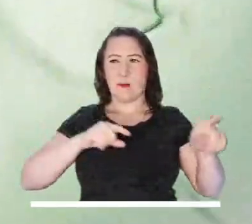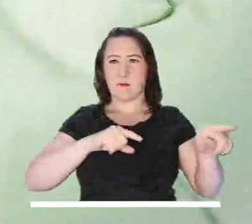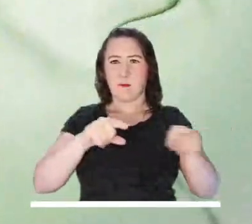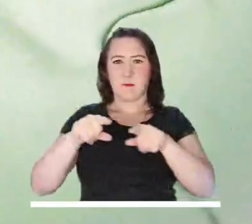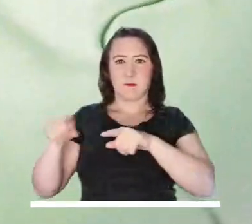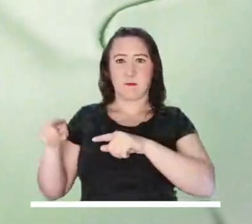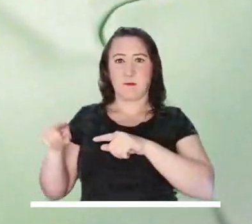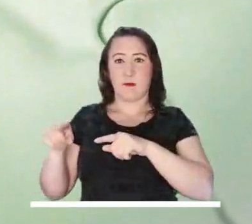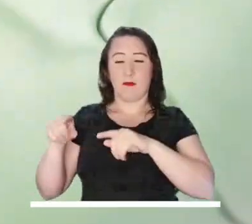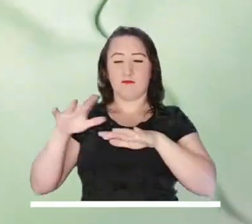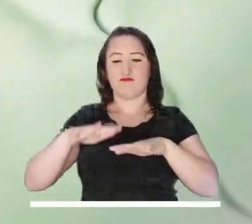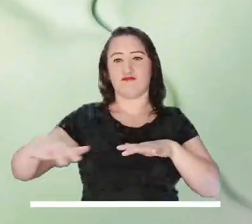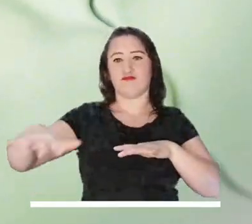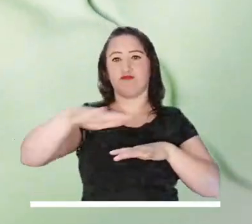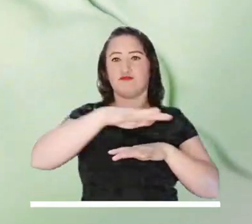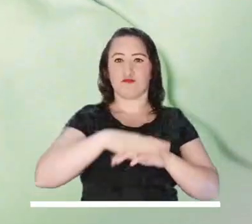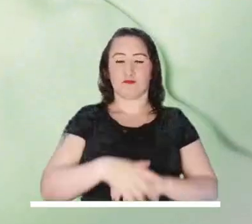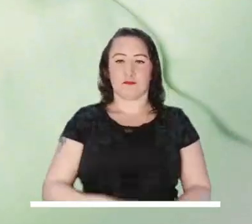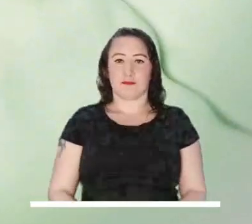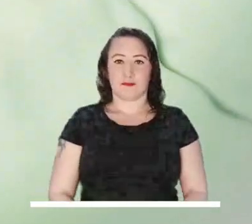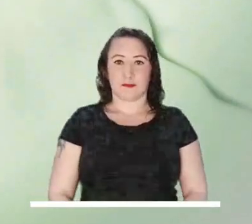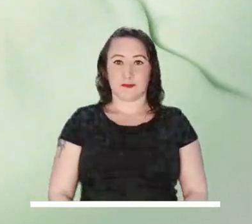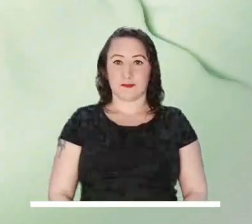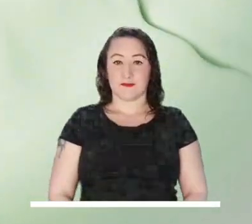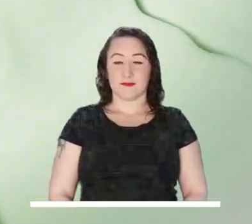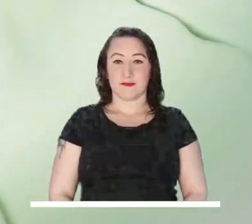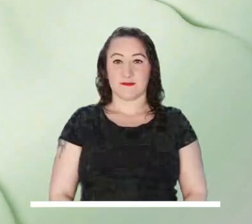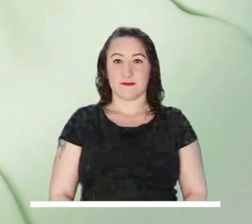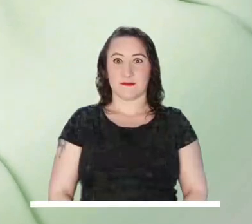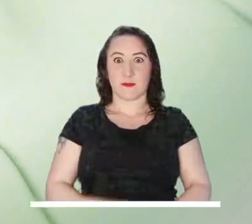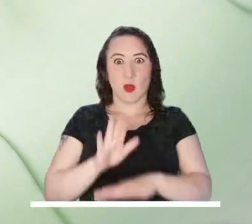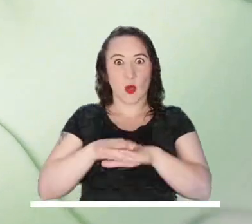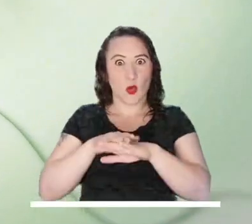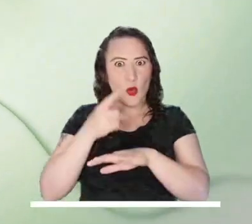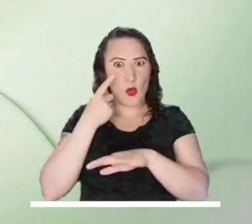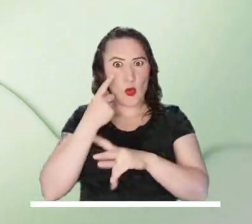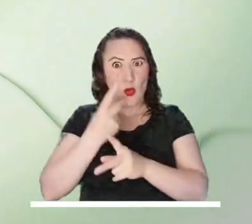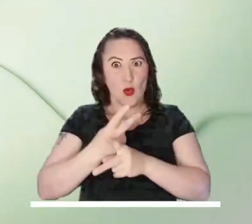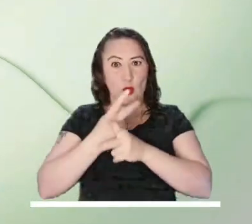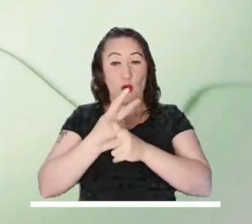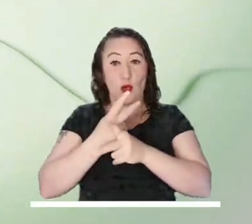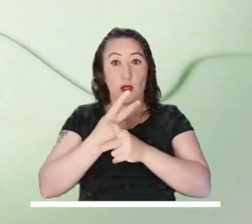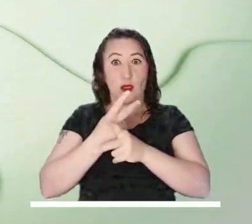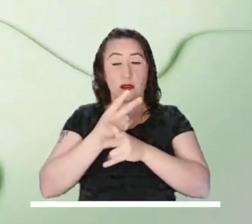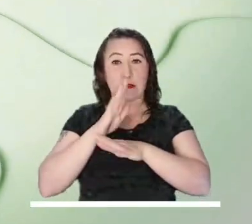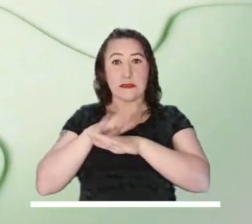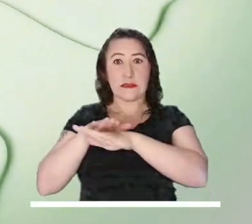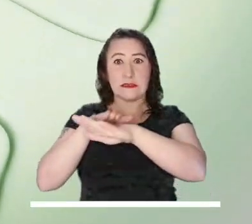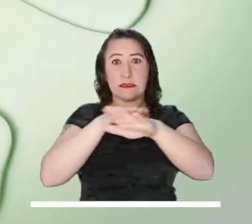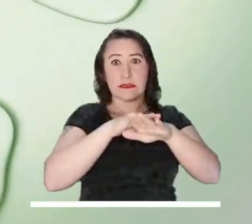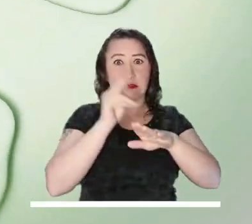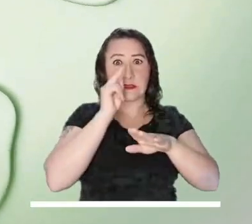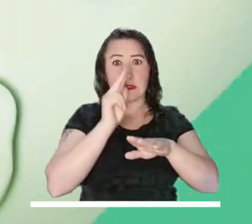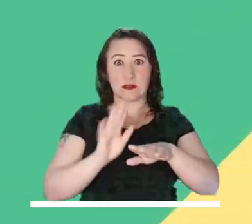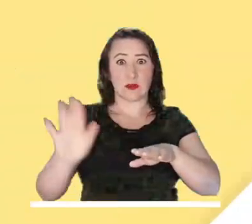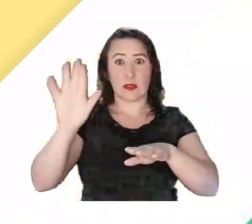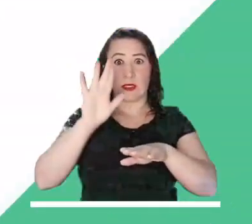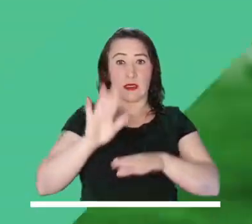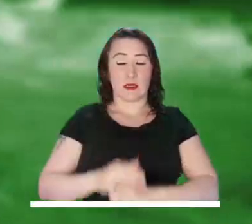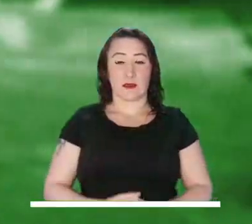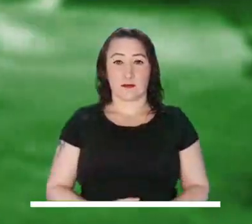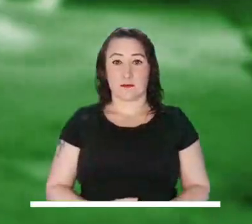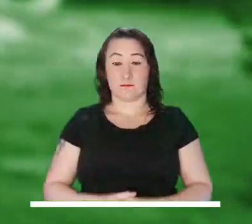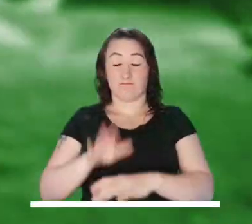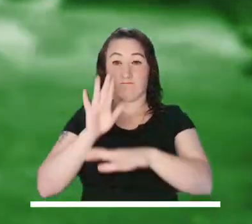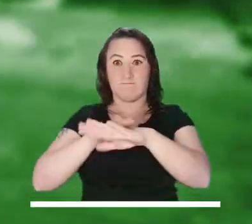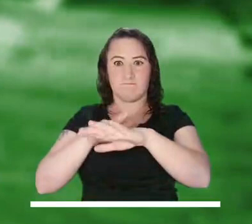encapotada, acompañada de lluvias sectorizadas en amplios sectores de la ciudad. Mucha atención a las